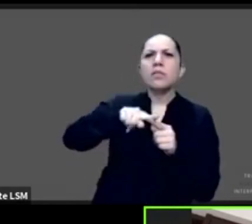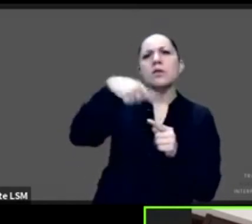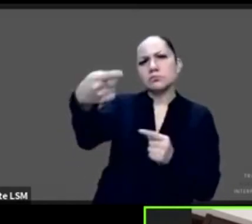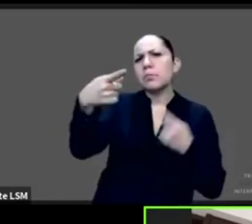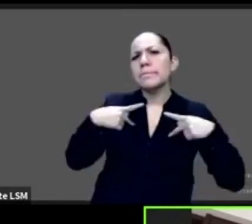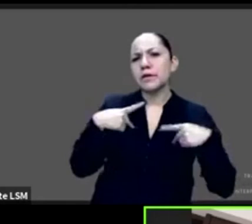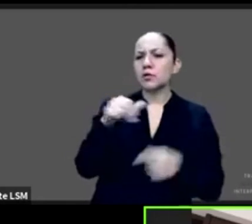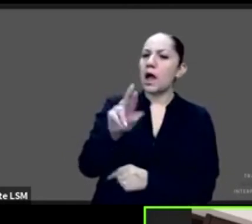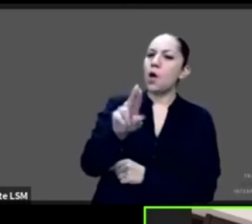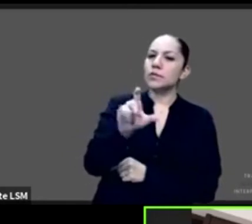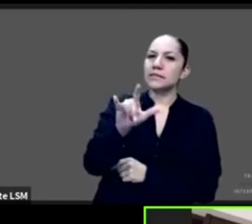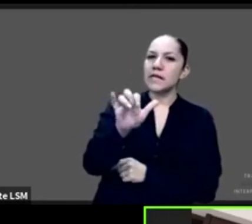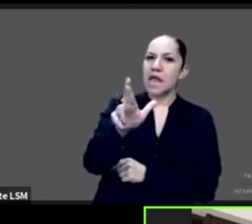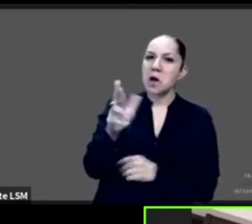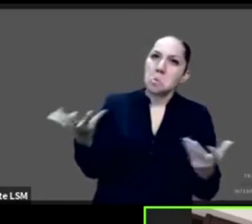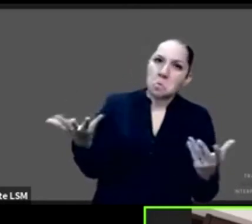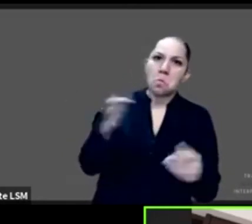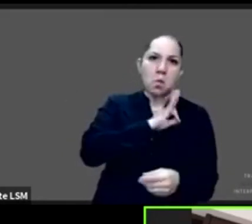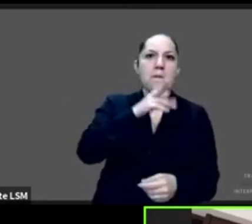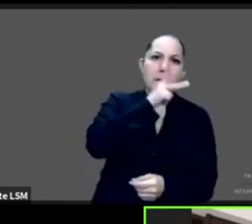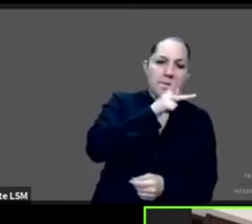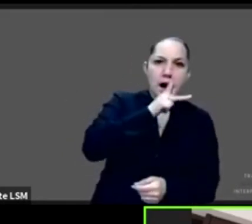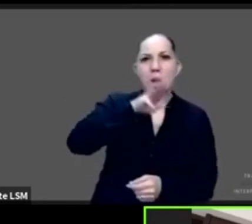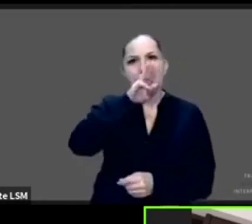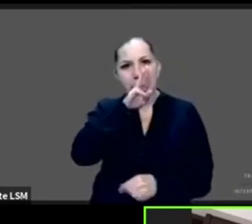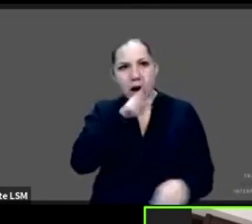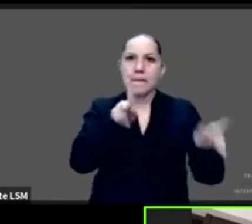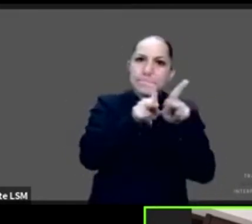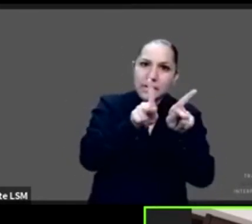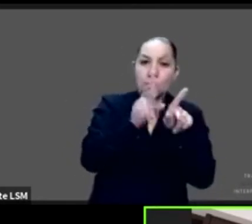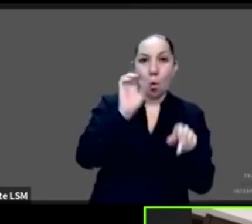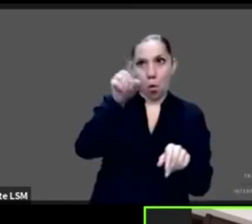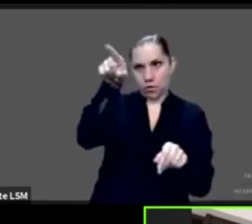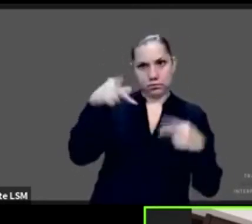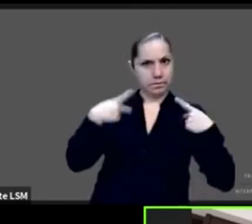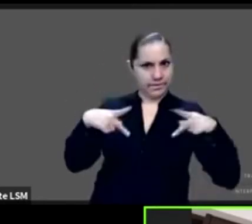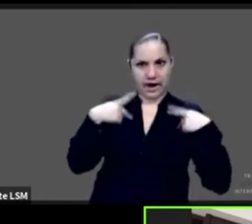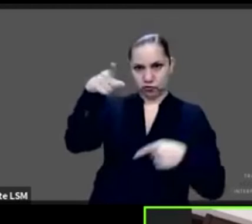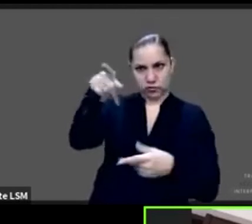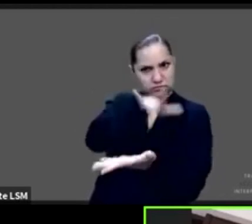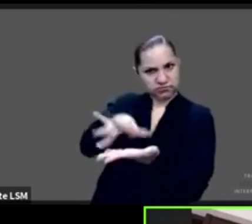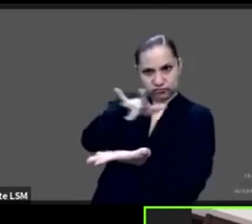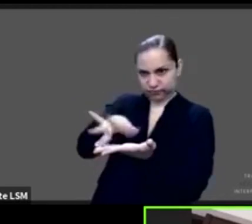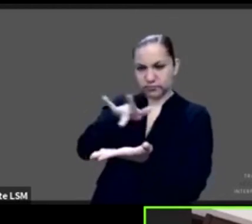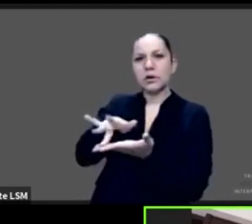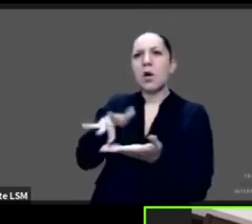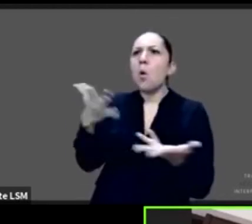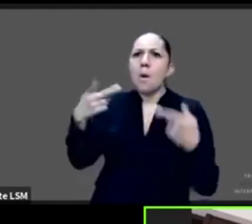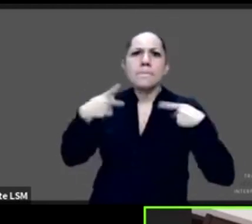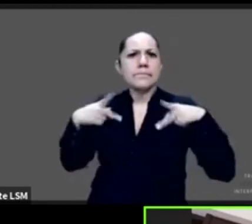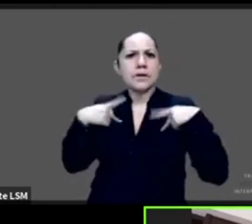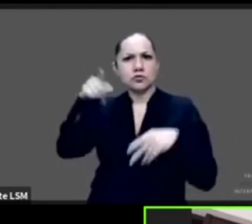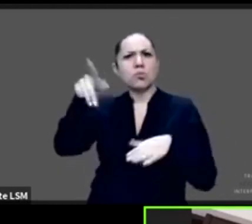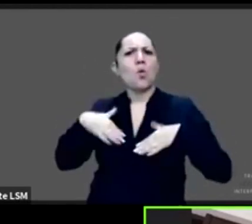hermano, primo, asistente personal, persona de confianza, que pueda